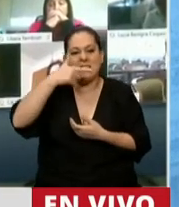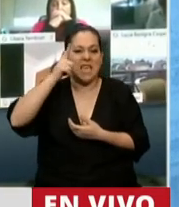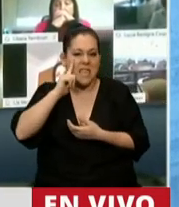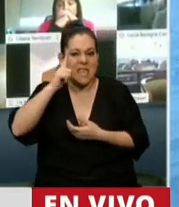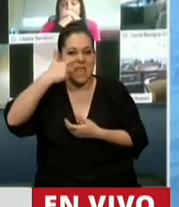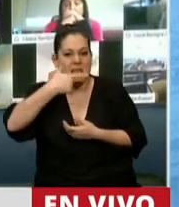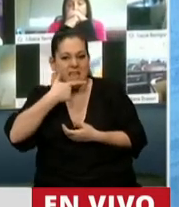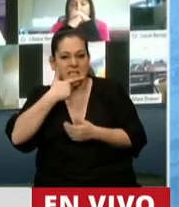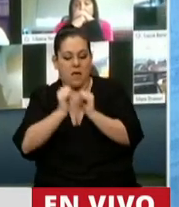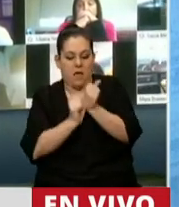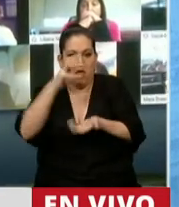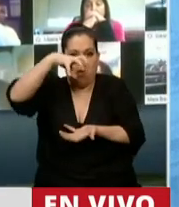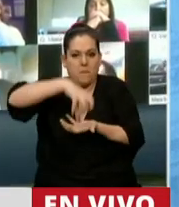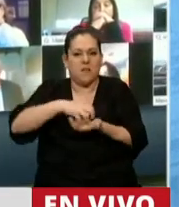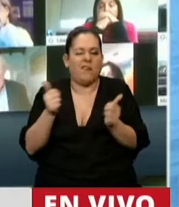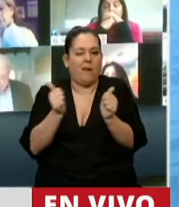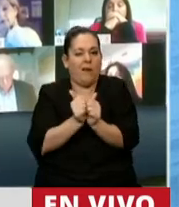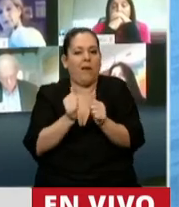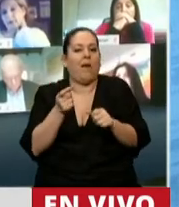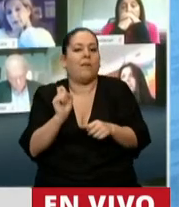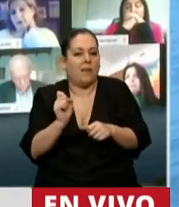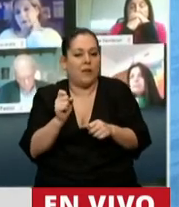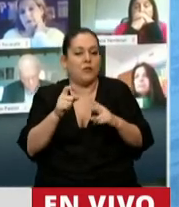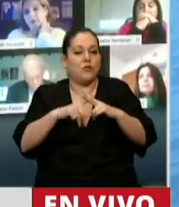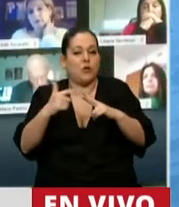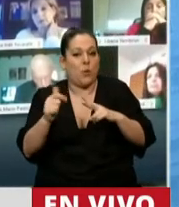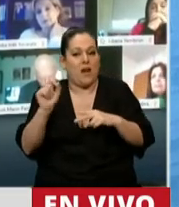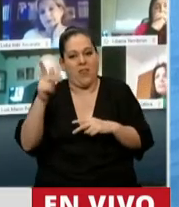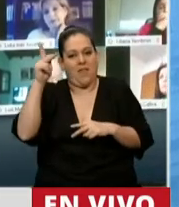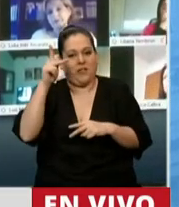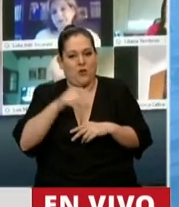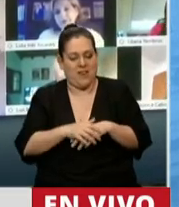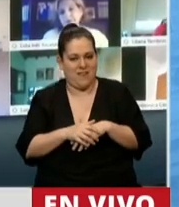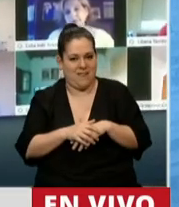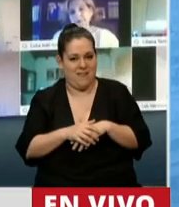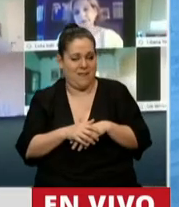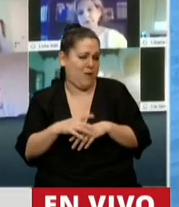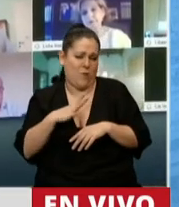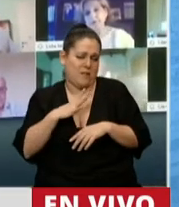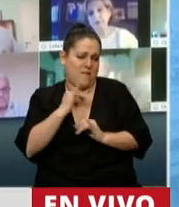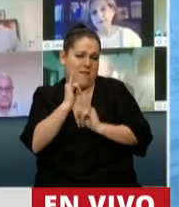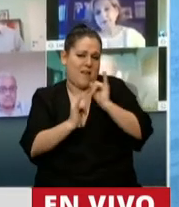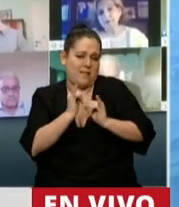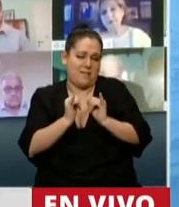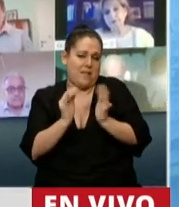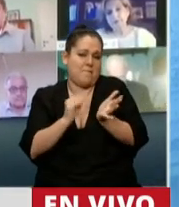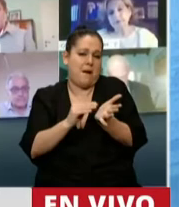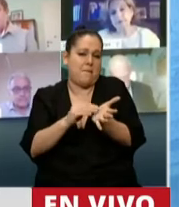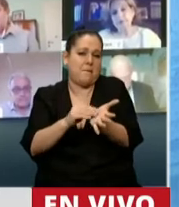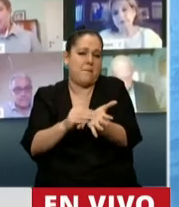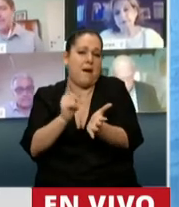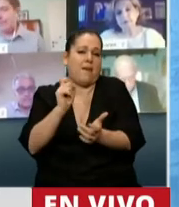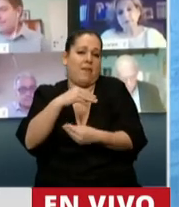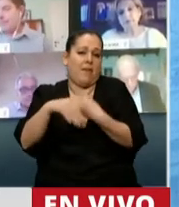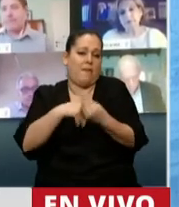legales de su holding? Romina Mercado, la sobrina del expresidente Néstor Kirchner. No hace falta que diga de quién más es